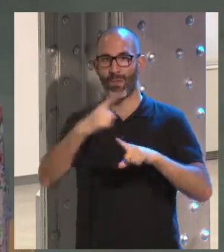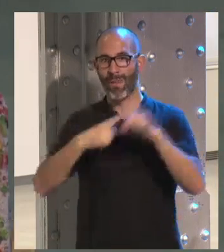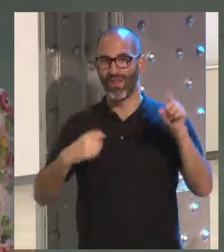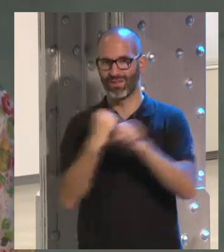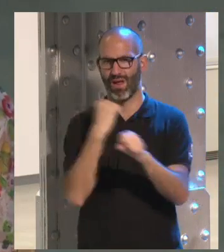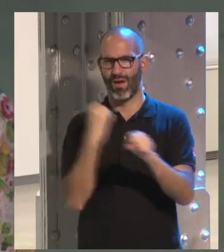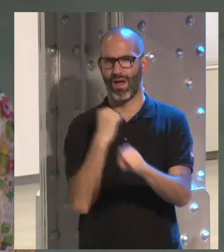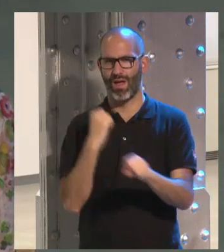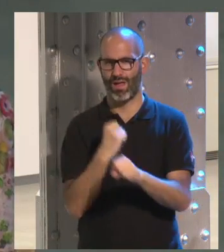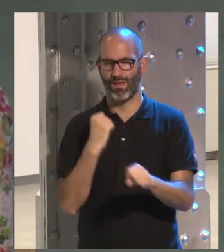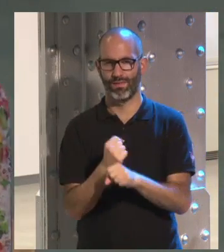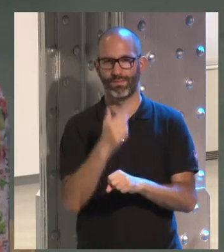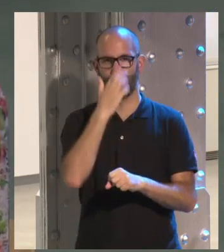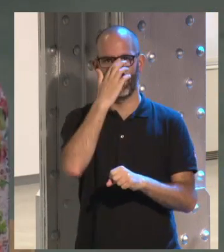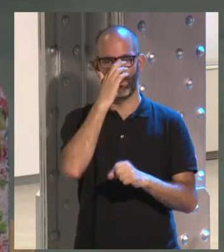este trabajo.